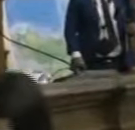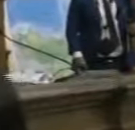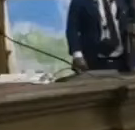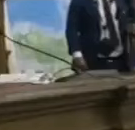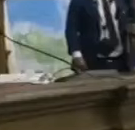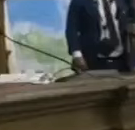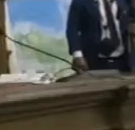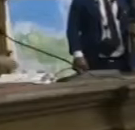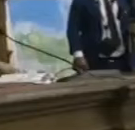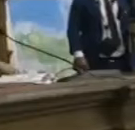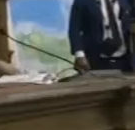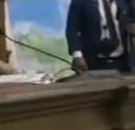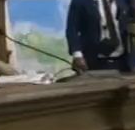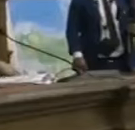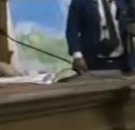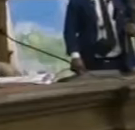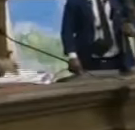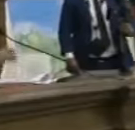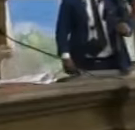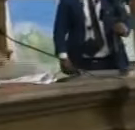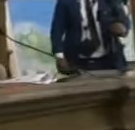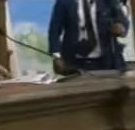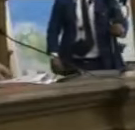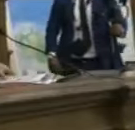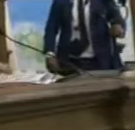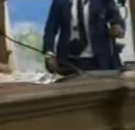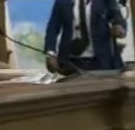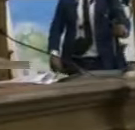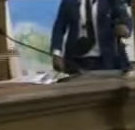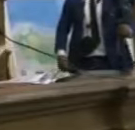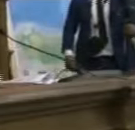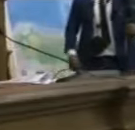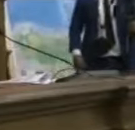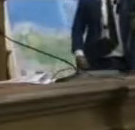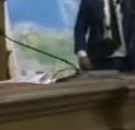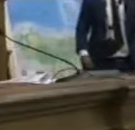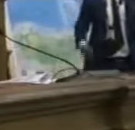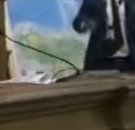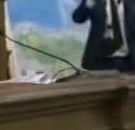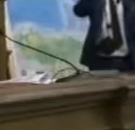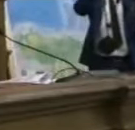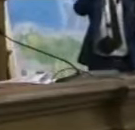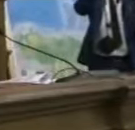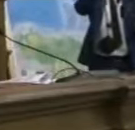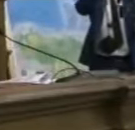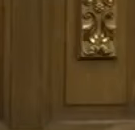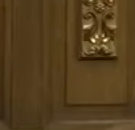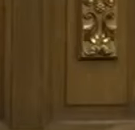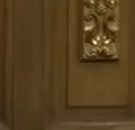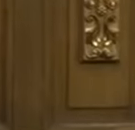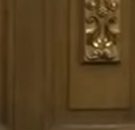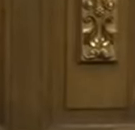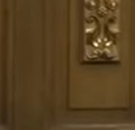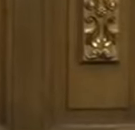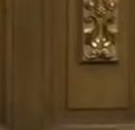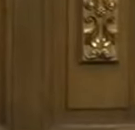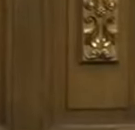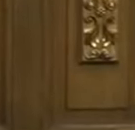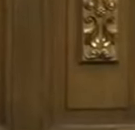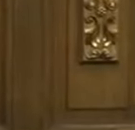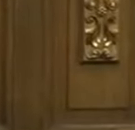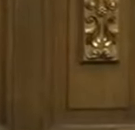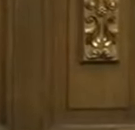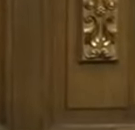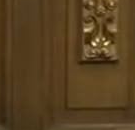Señor presidente de la Asamblea, señor miembros de la Junta Directiva, colegas diputados,